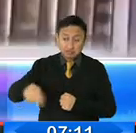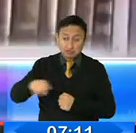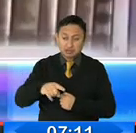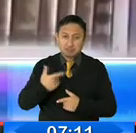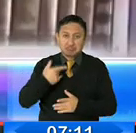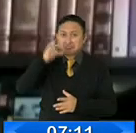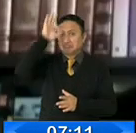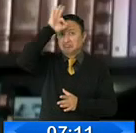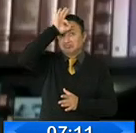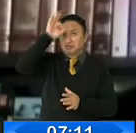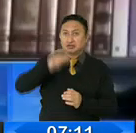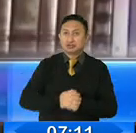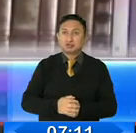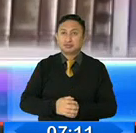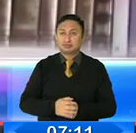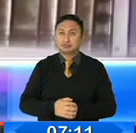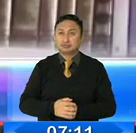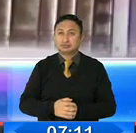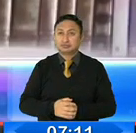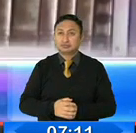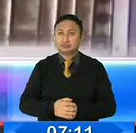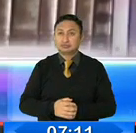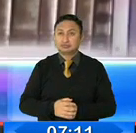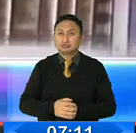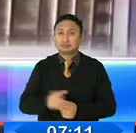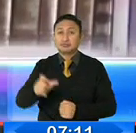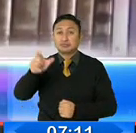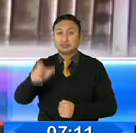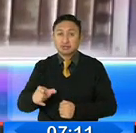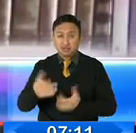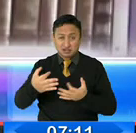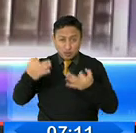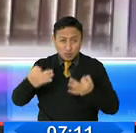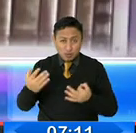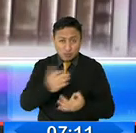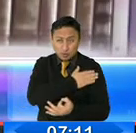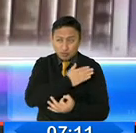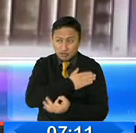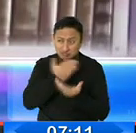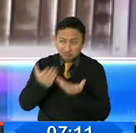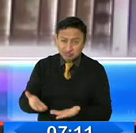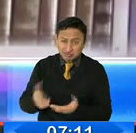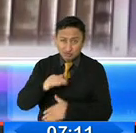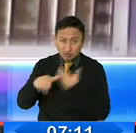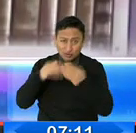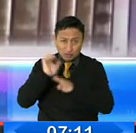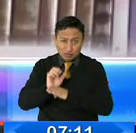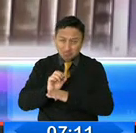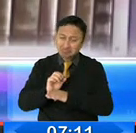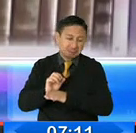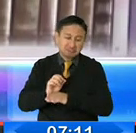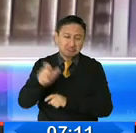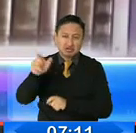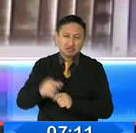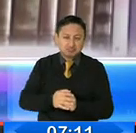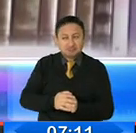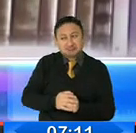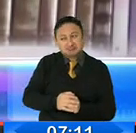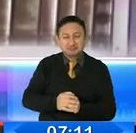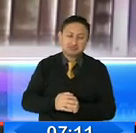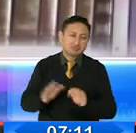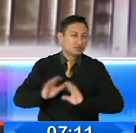Son líderes que no terminan de convencer, que no terminan de conectar a nivel nacional con el elector y que por otro lado